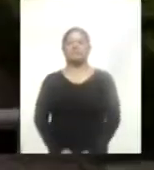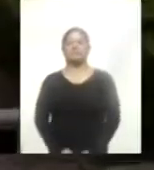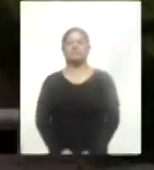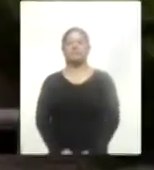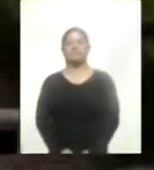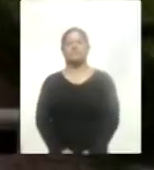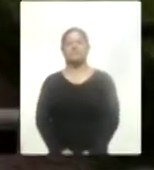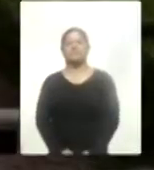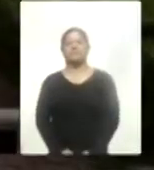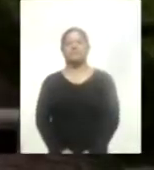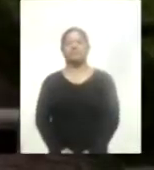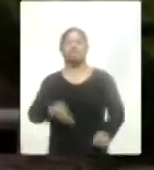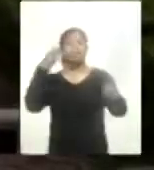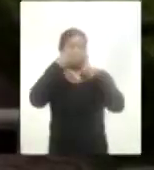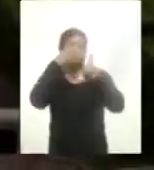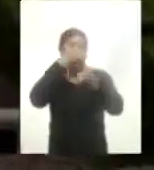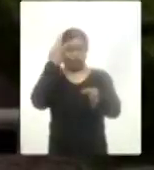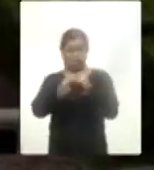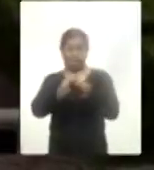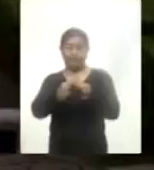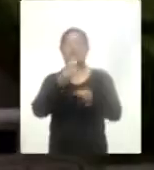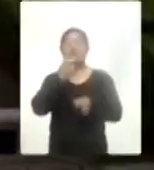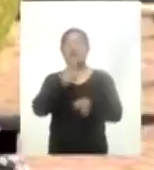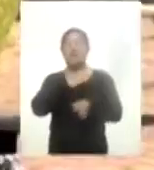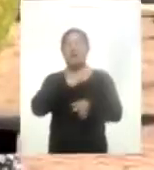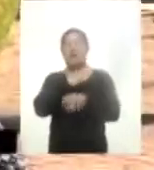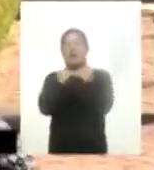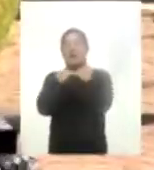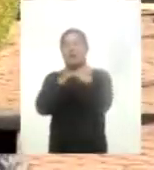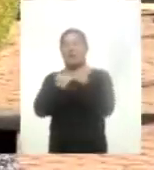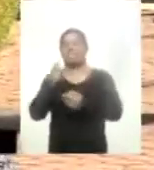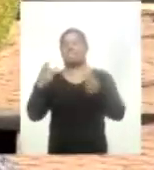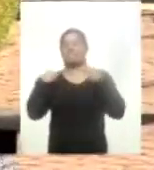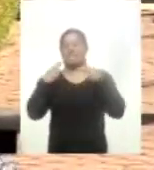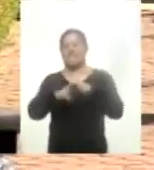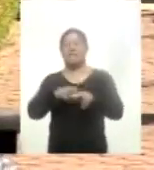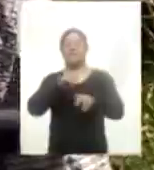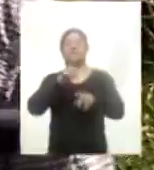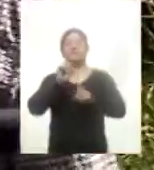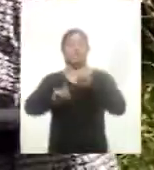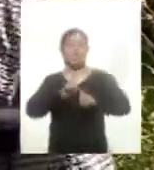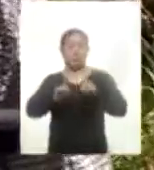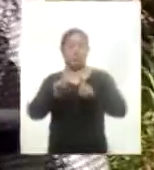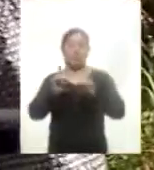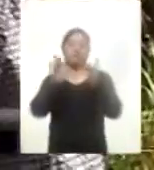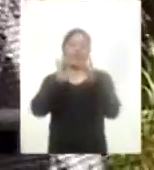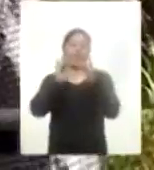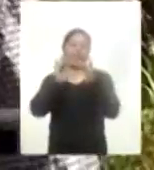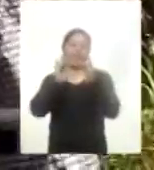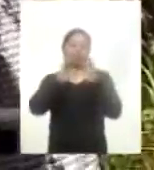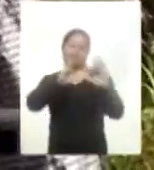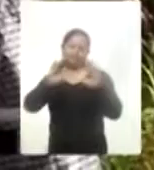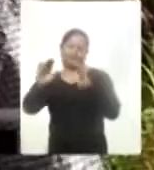Cumplir objetivos basados en estrategia son los retos que tienen educadores físicos al comenzar el ciclo escolar a distancia. Bernardo Maldonado,